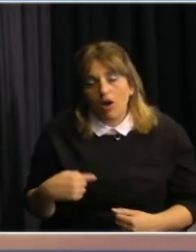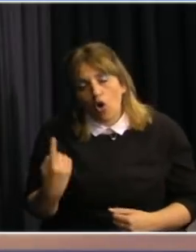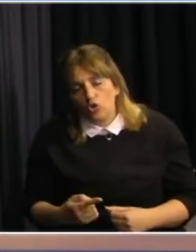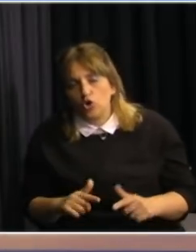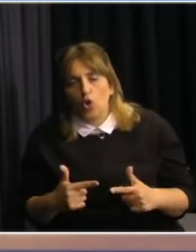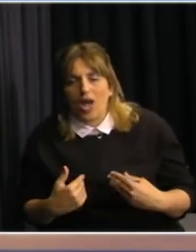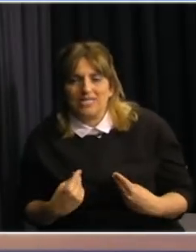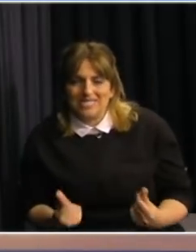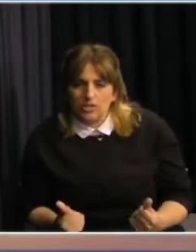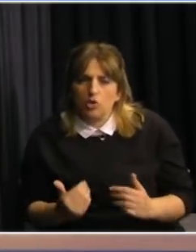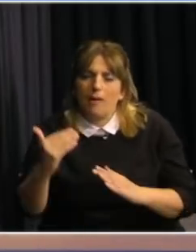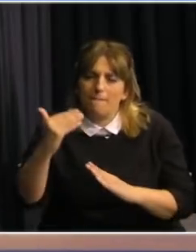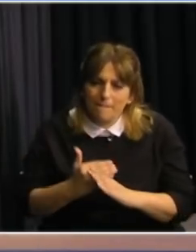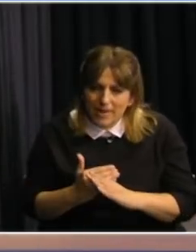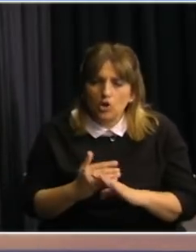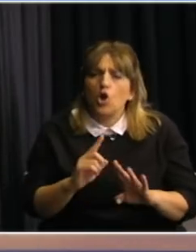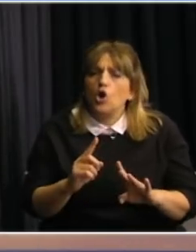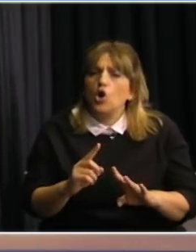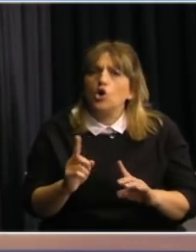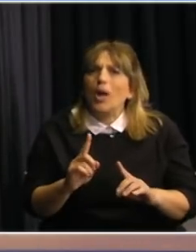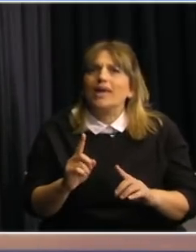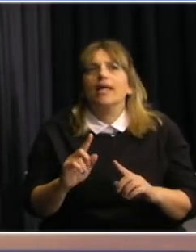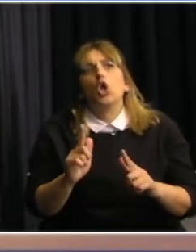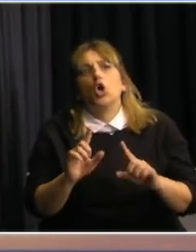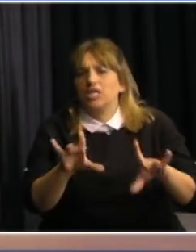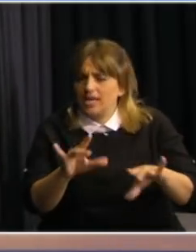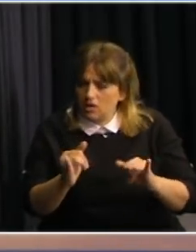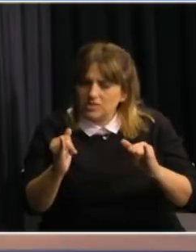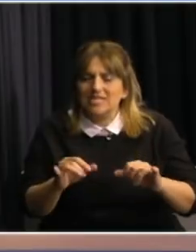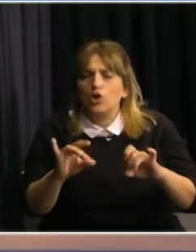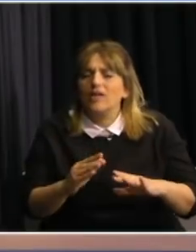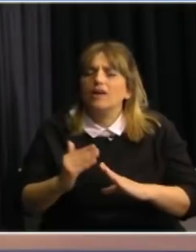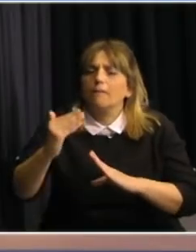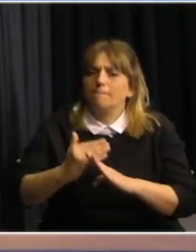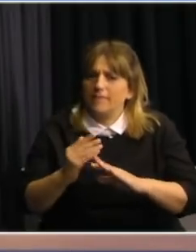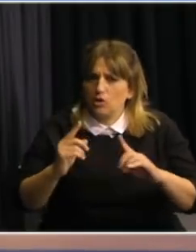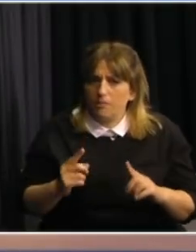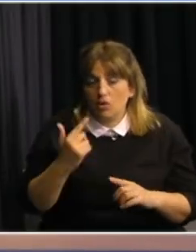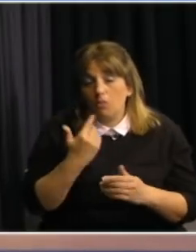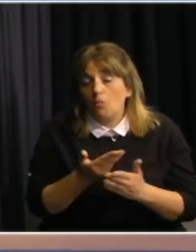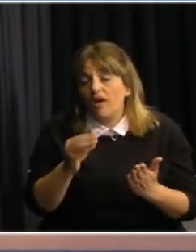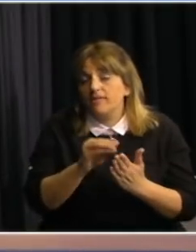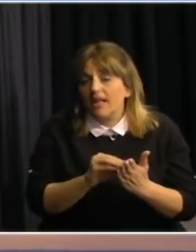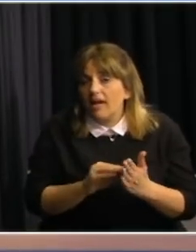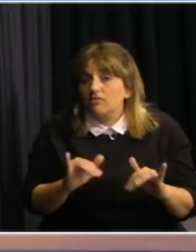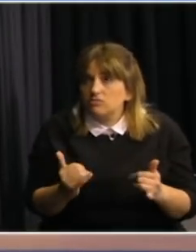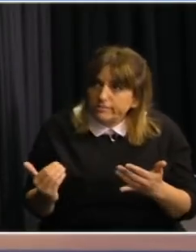infección que es menor lo cual no quiere decir que sea cero pero es menor eso es algo que surge de los datos que sigue el Ministerio